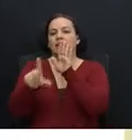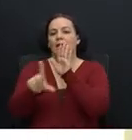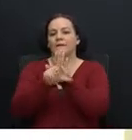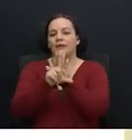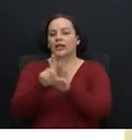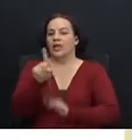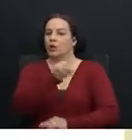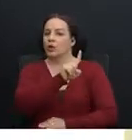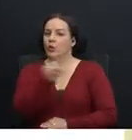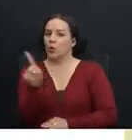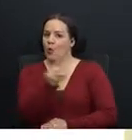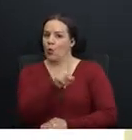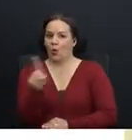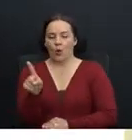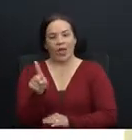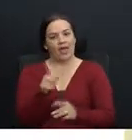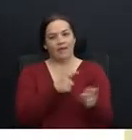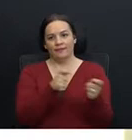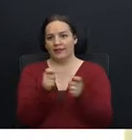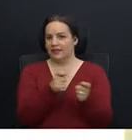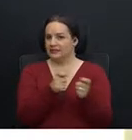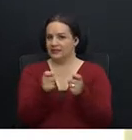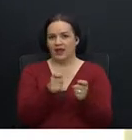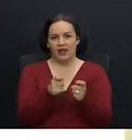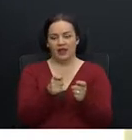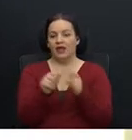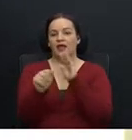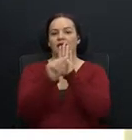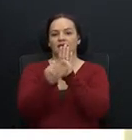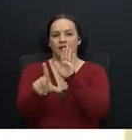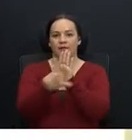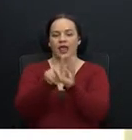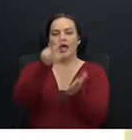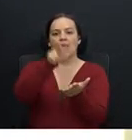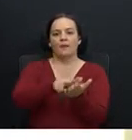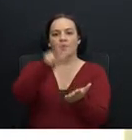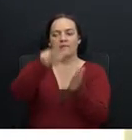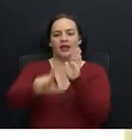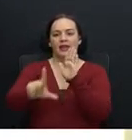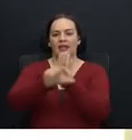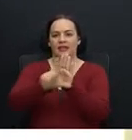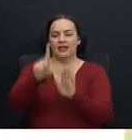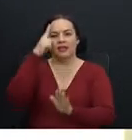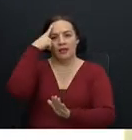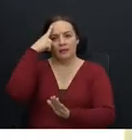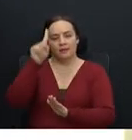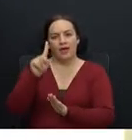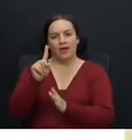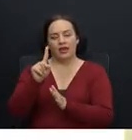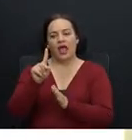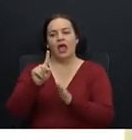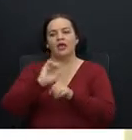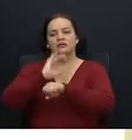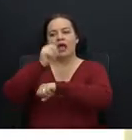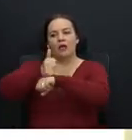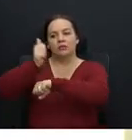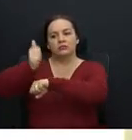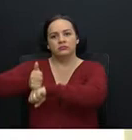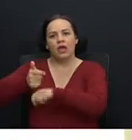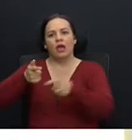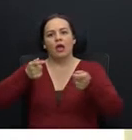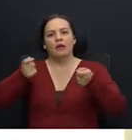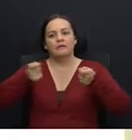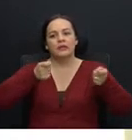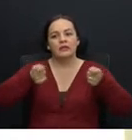no administra. La Asamblea Legislativa aprueba leyes que ayudan a conformar la administración pero el